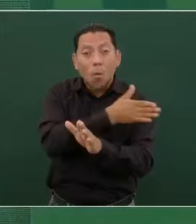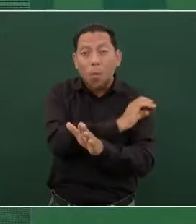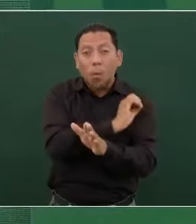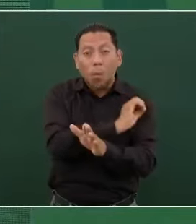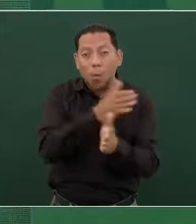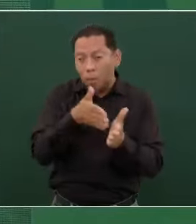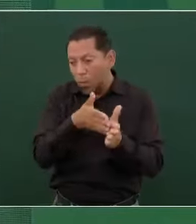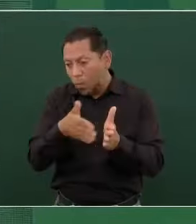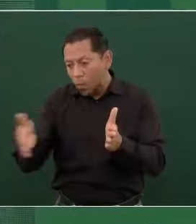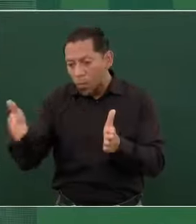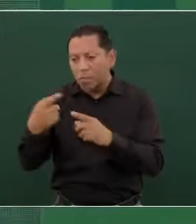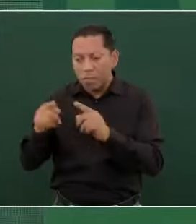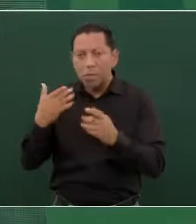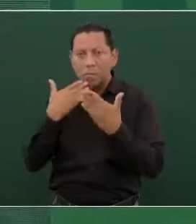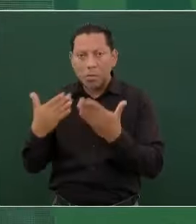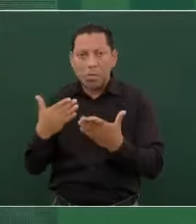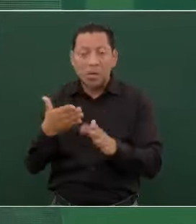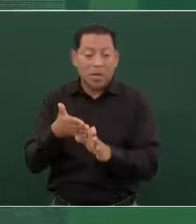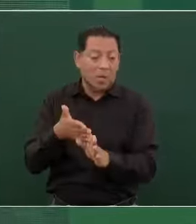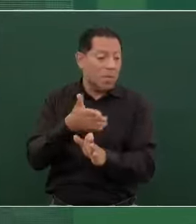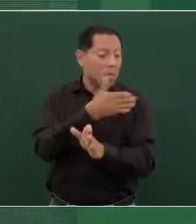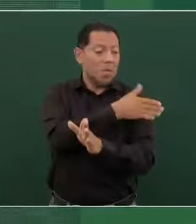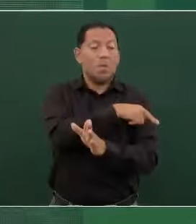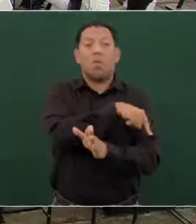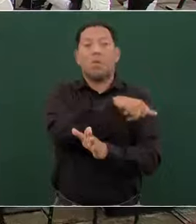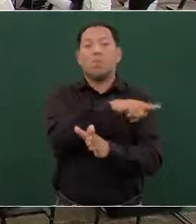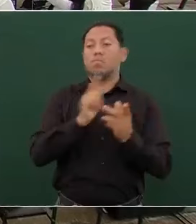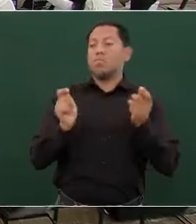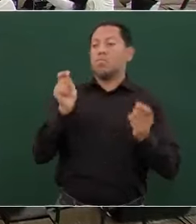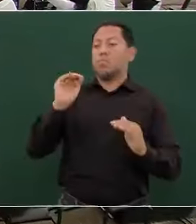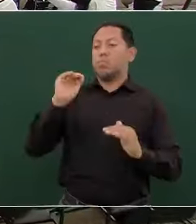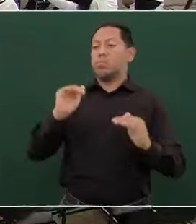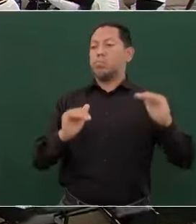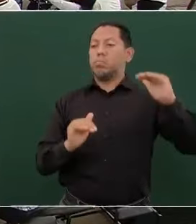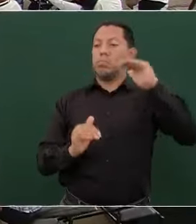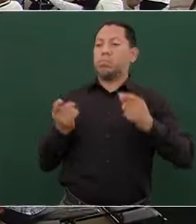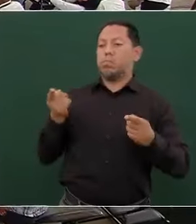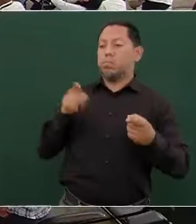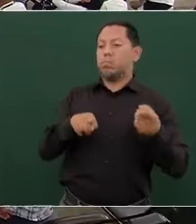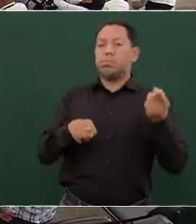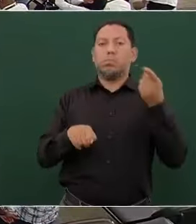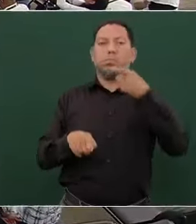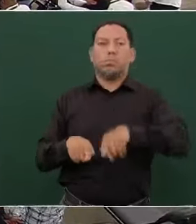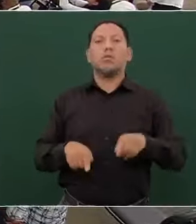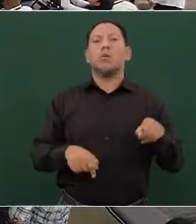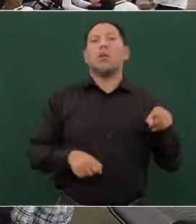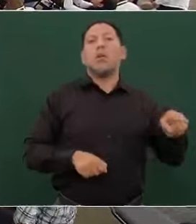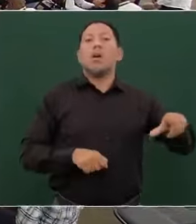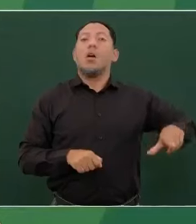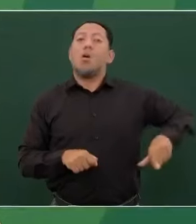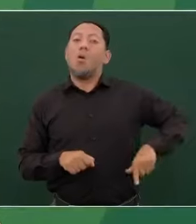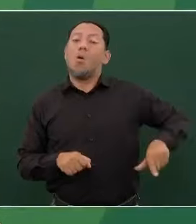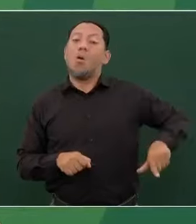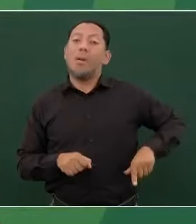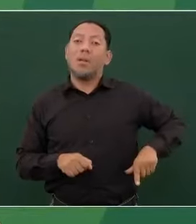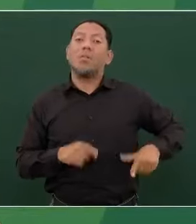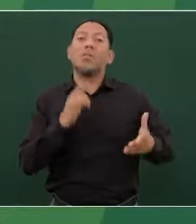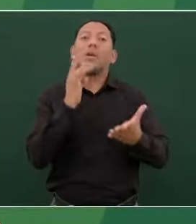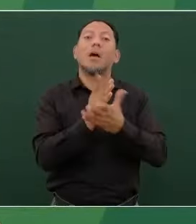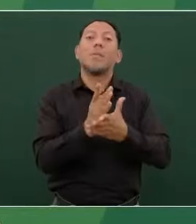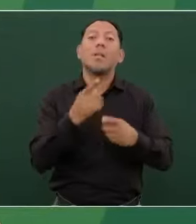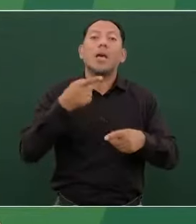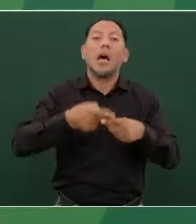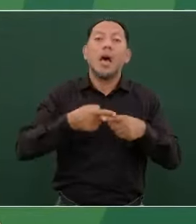Lo que había era una oligarquía que significa el gobierno de una minoría,